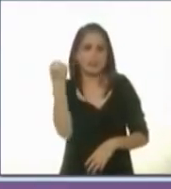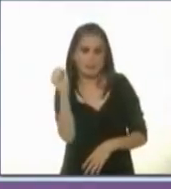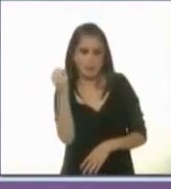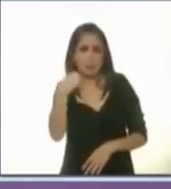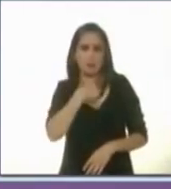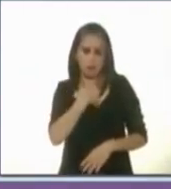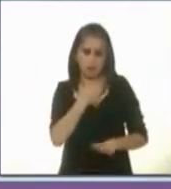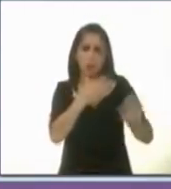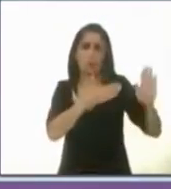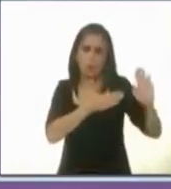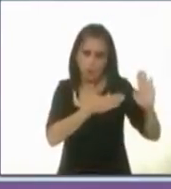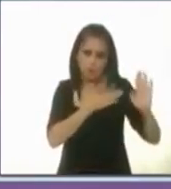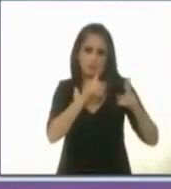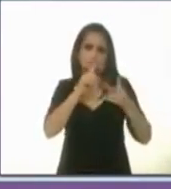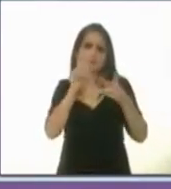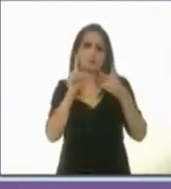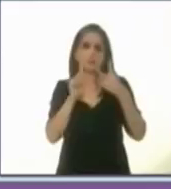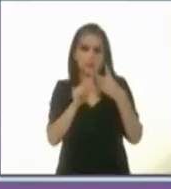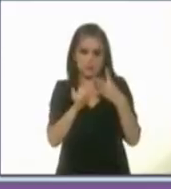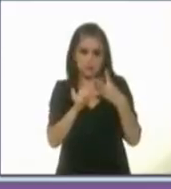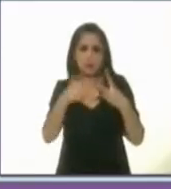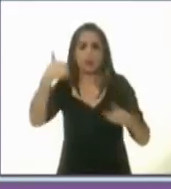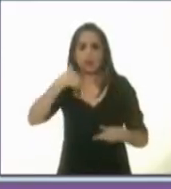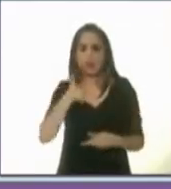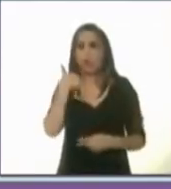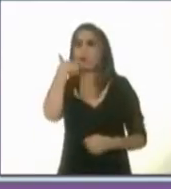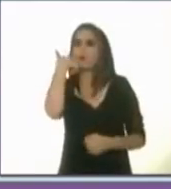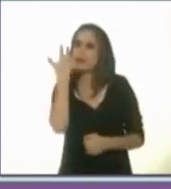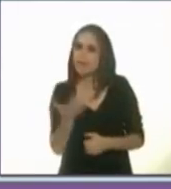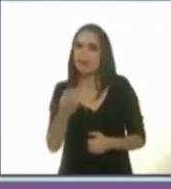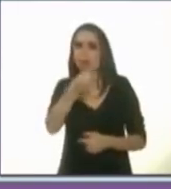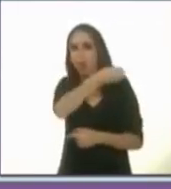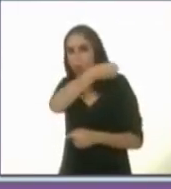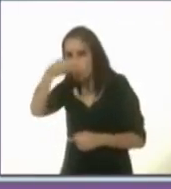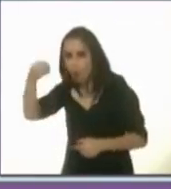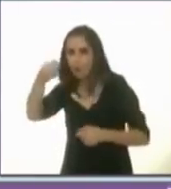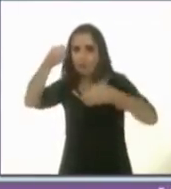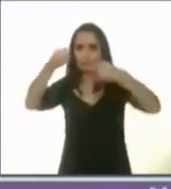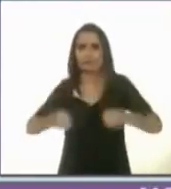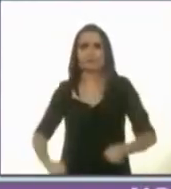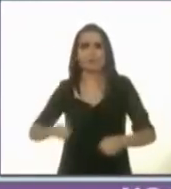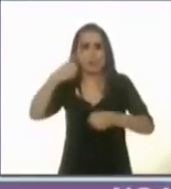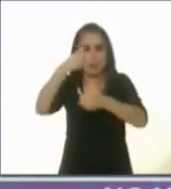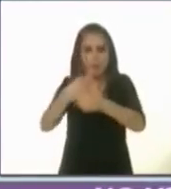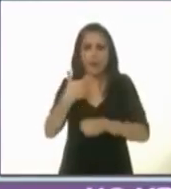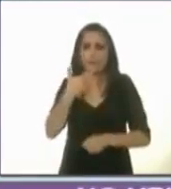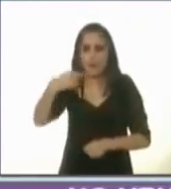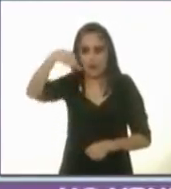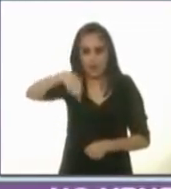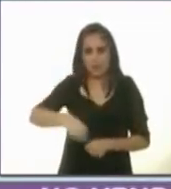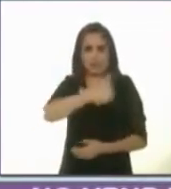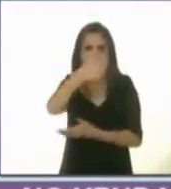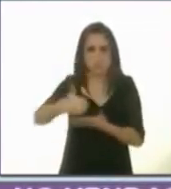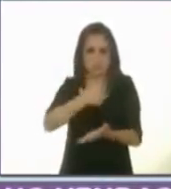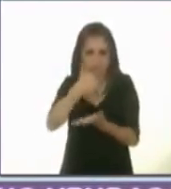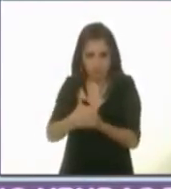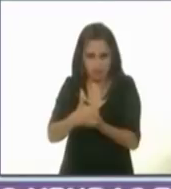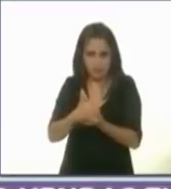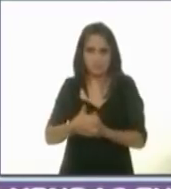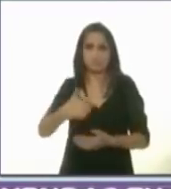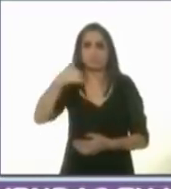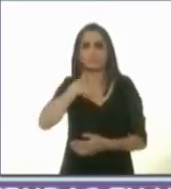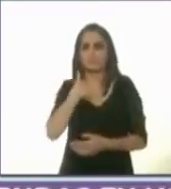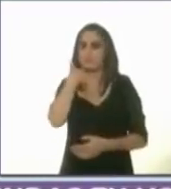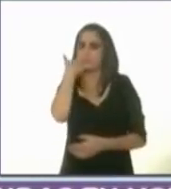lo prometí segundo vamos a recuperar el orden y la seguridad en nuestra ciudad vamos a poner